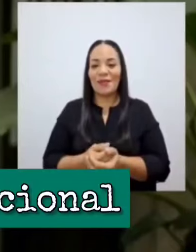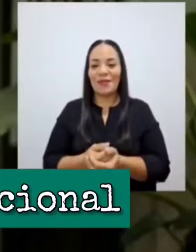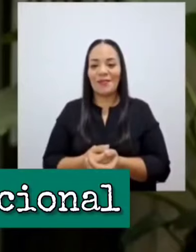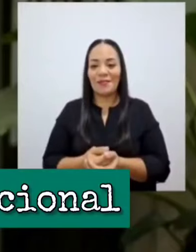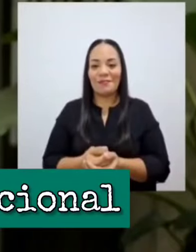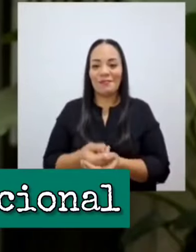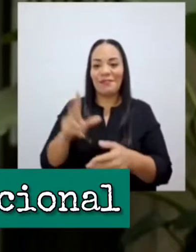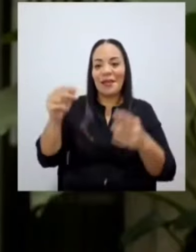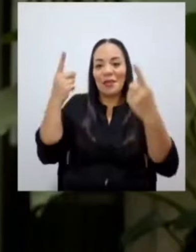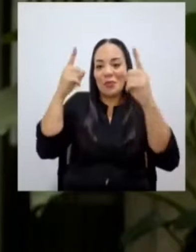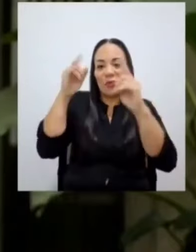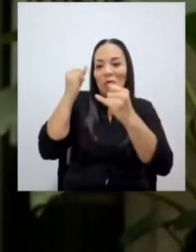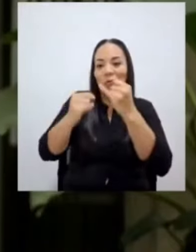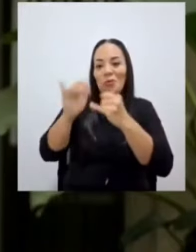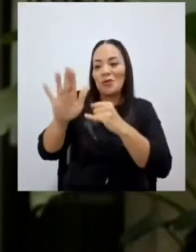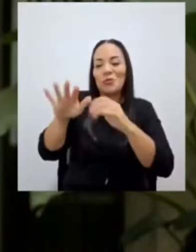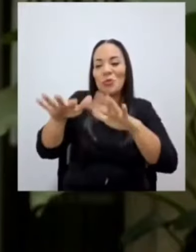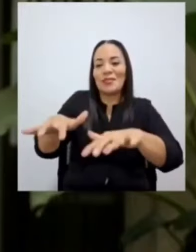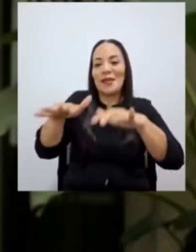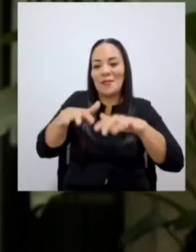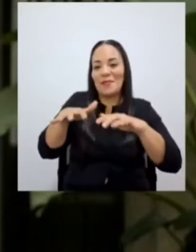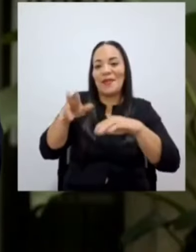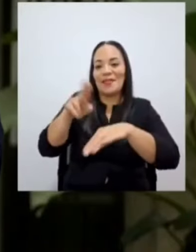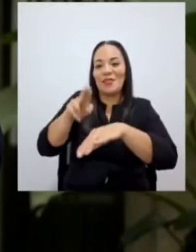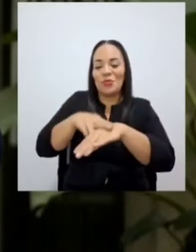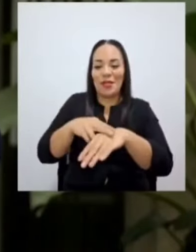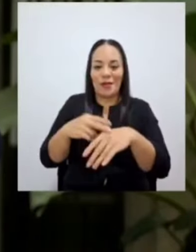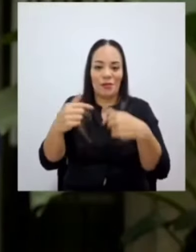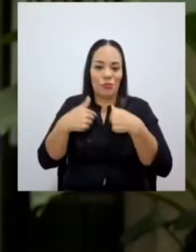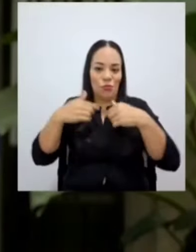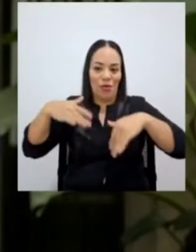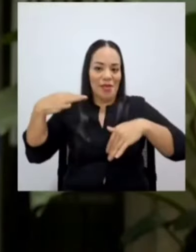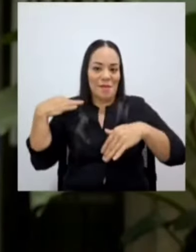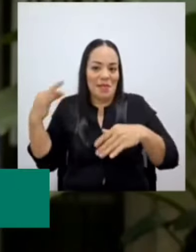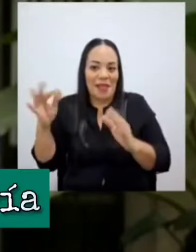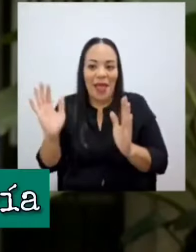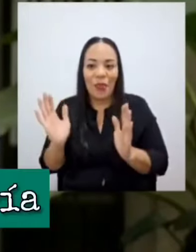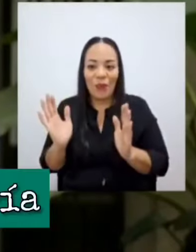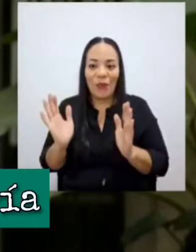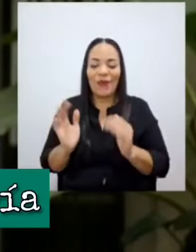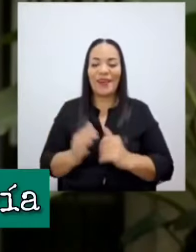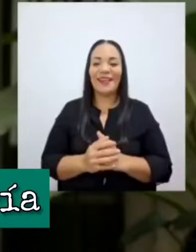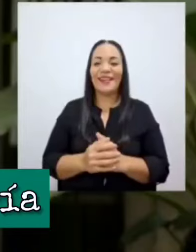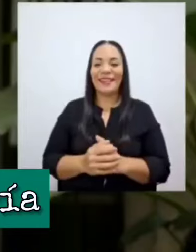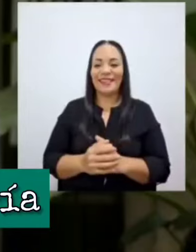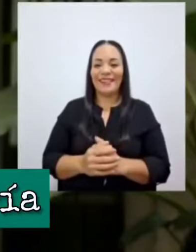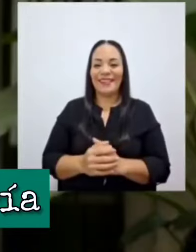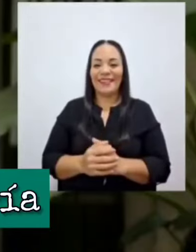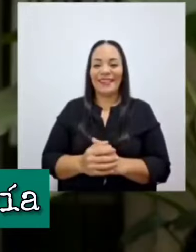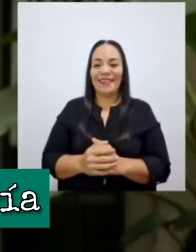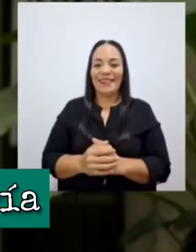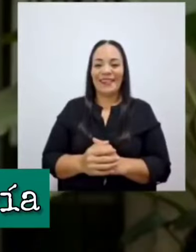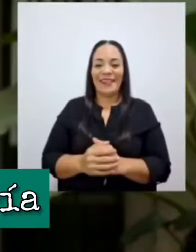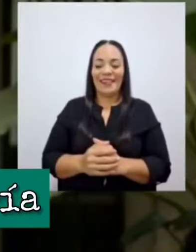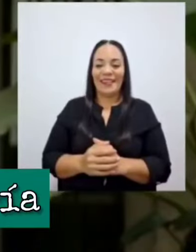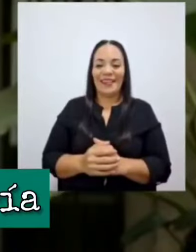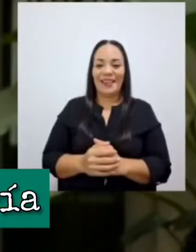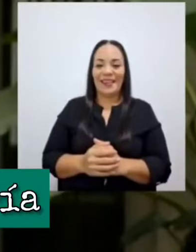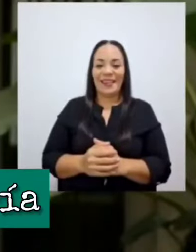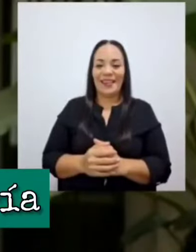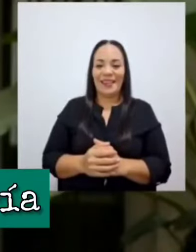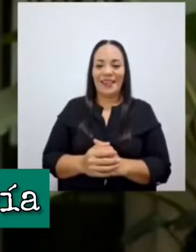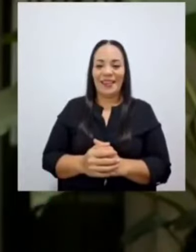concluir su Asamblea Nacional, que no fue invitado y cuya invitación jamás